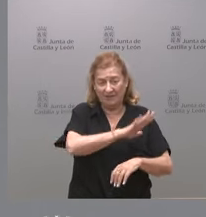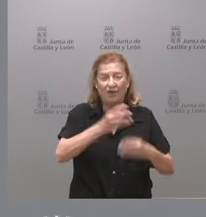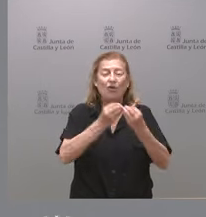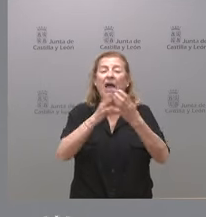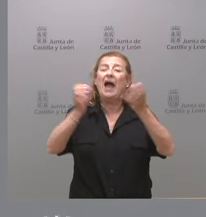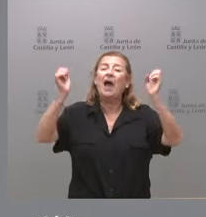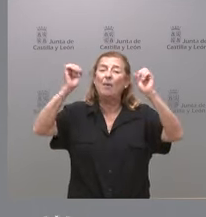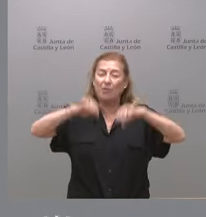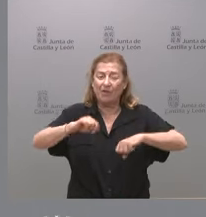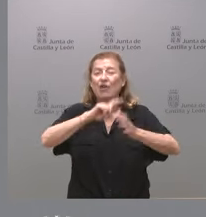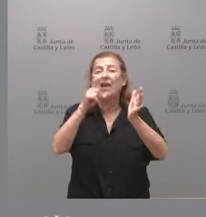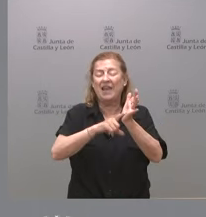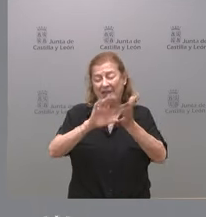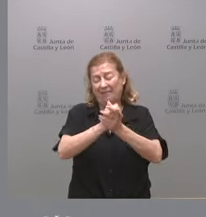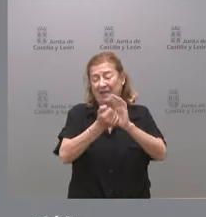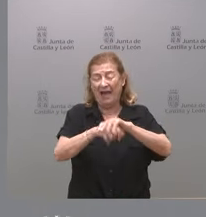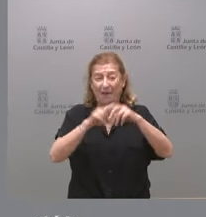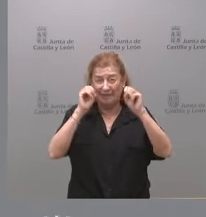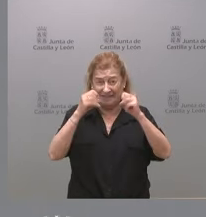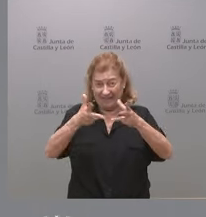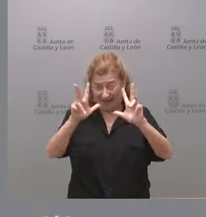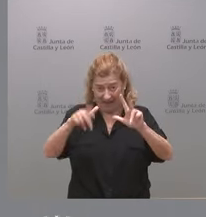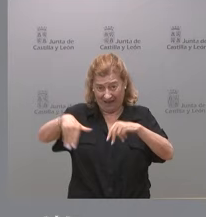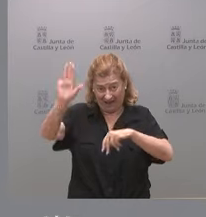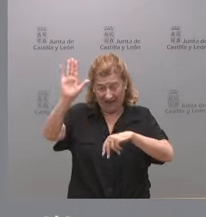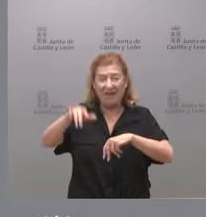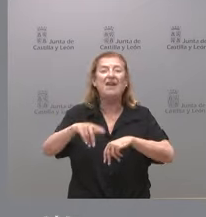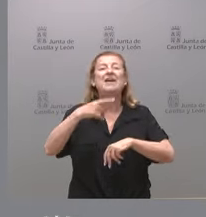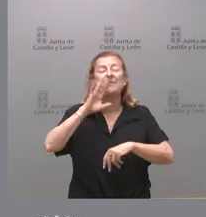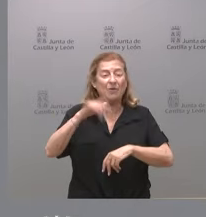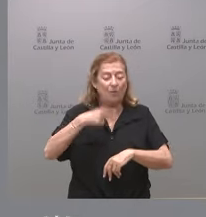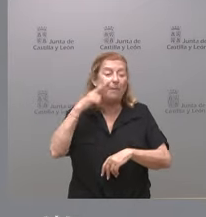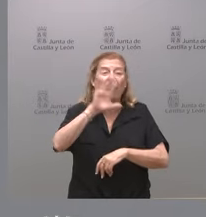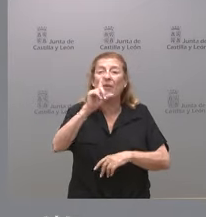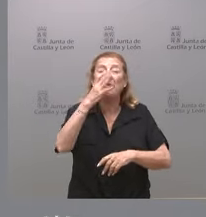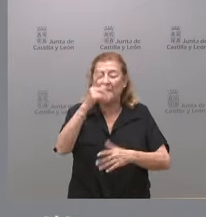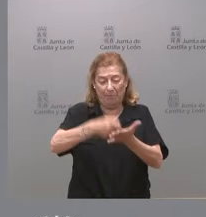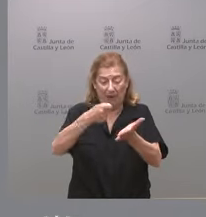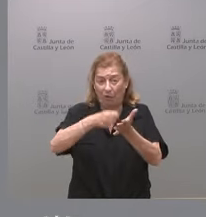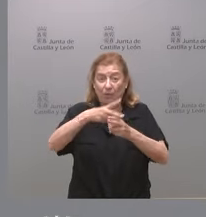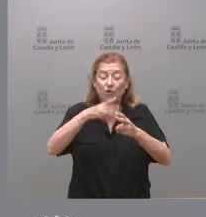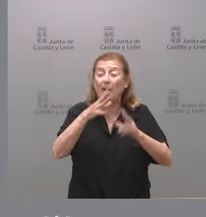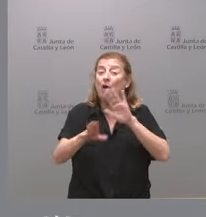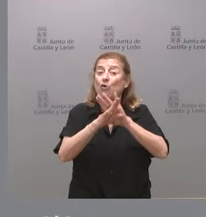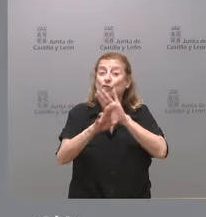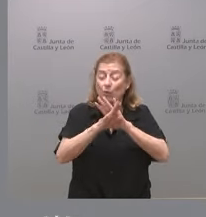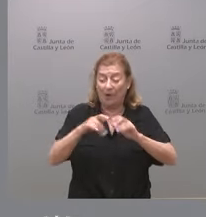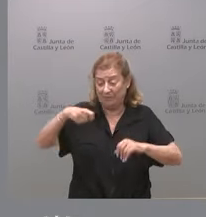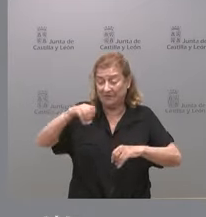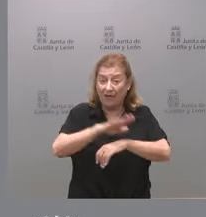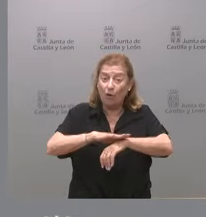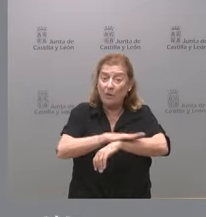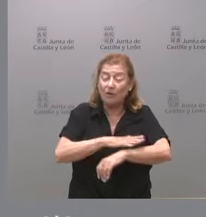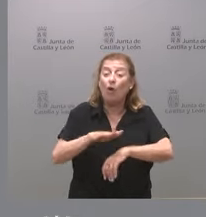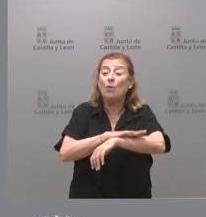aprobación de la ley de amnistía no me parece bien que como pago de un precio político para seguir en la presidencia del gobierno el